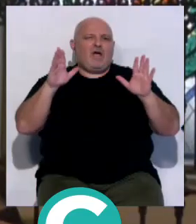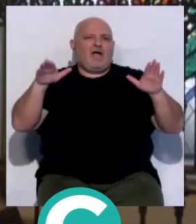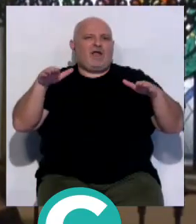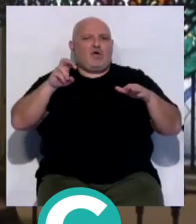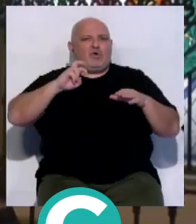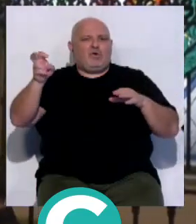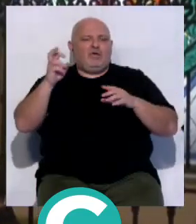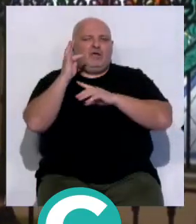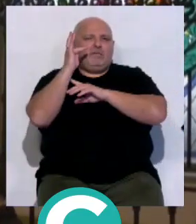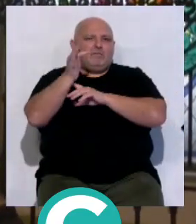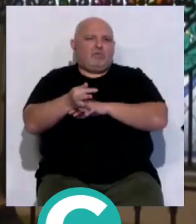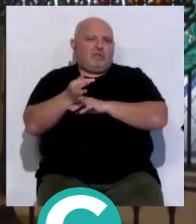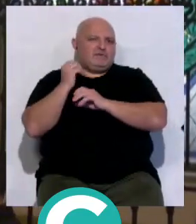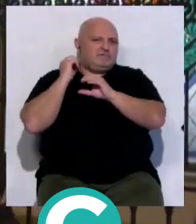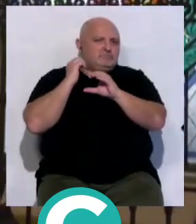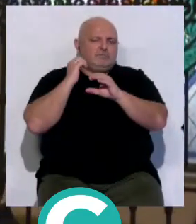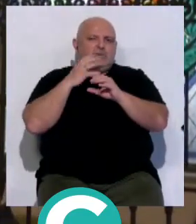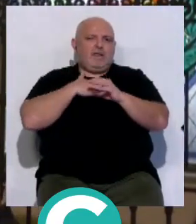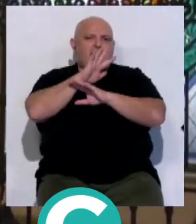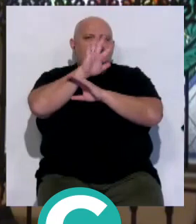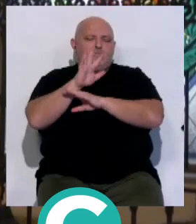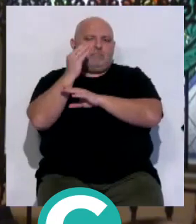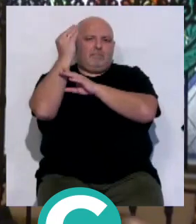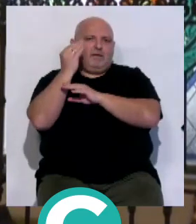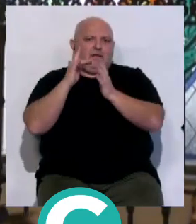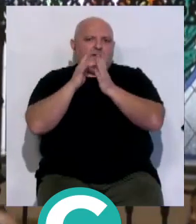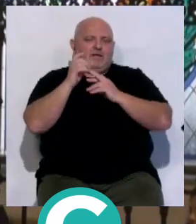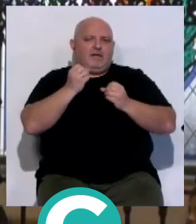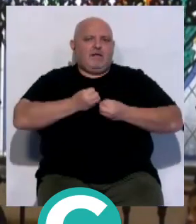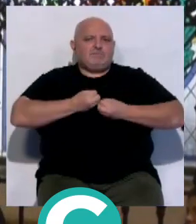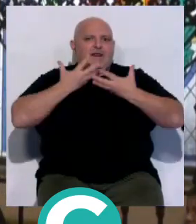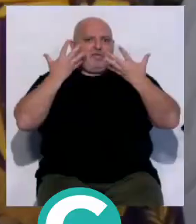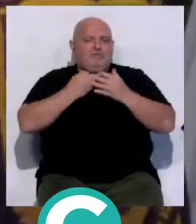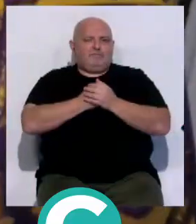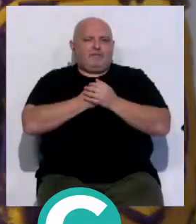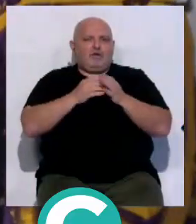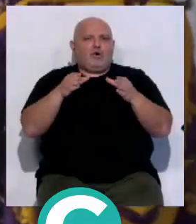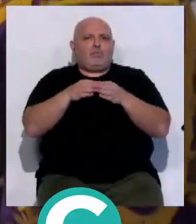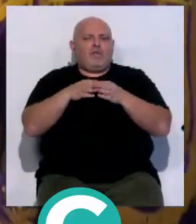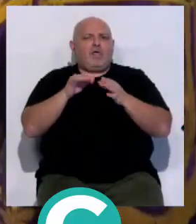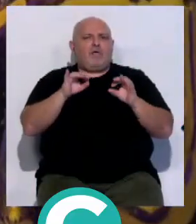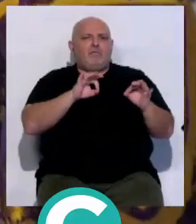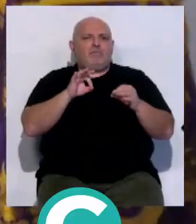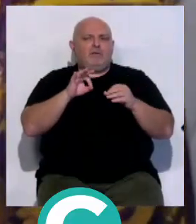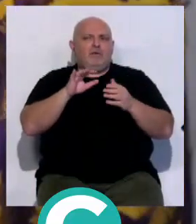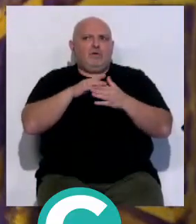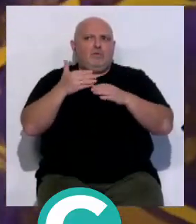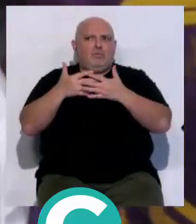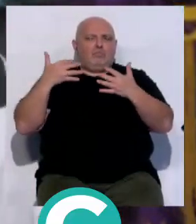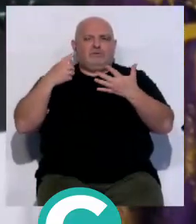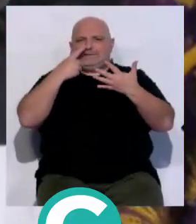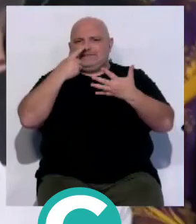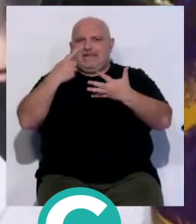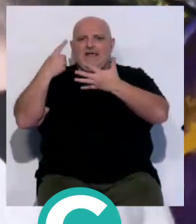recuperaba su Vía Crucis parroquial presidido por la imagen del Santísimo Cristo de la Inspiración. La comunidad había estado desplazada en los últimos seis